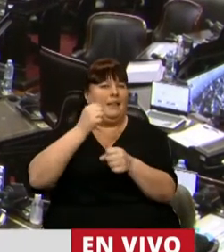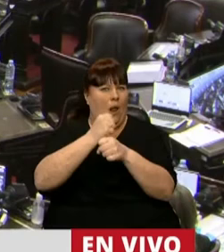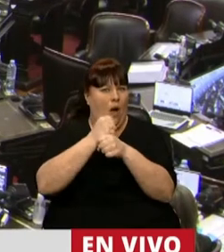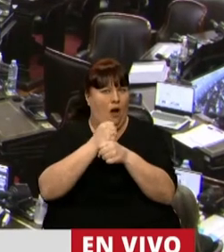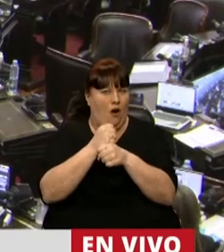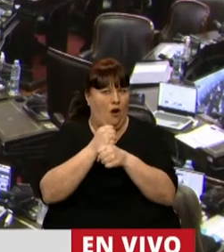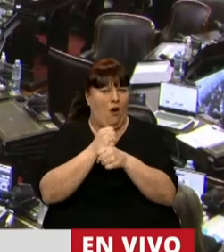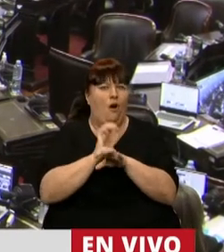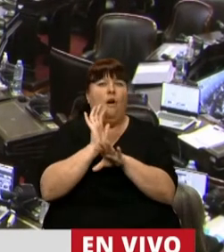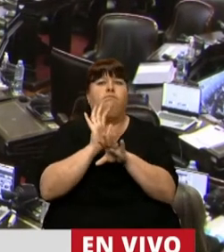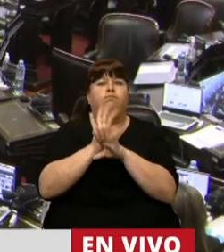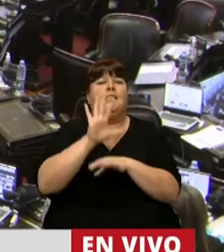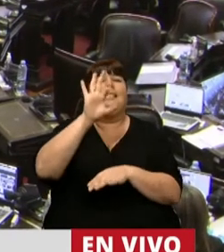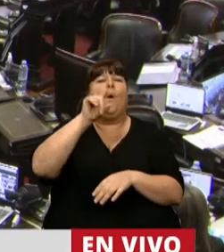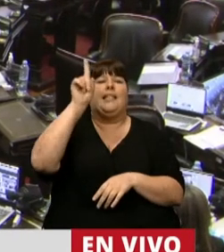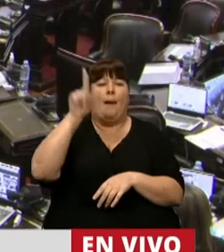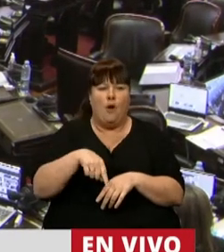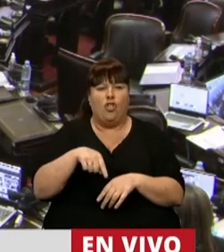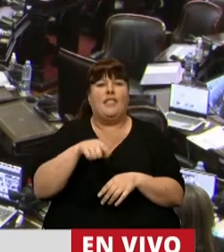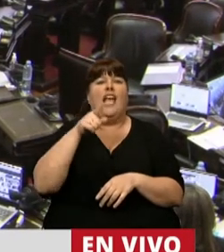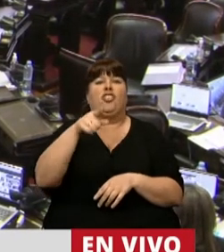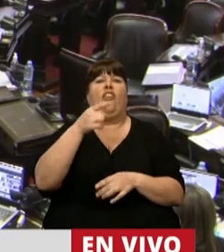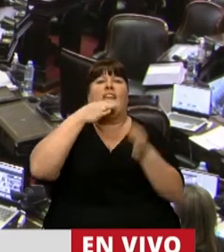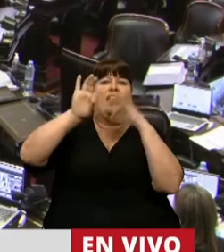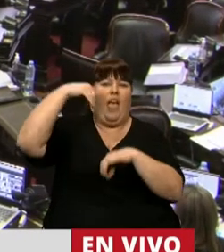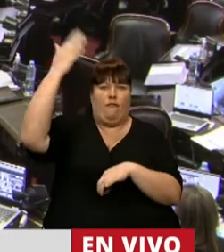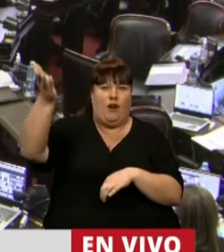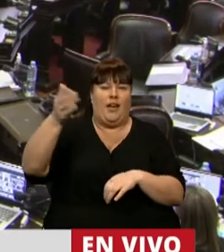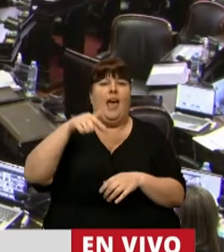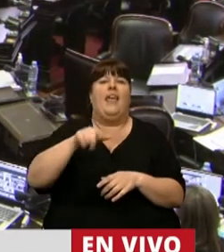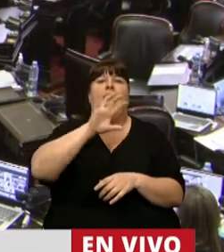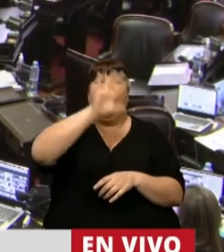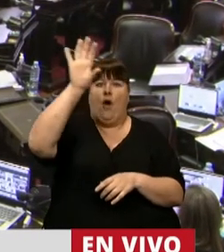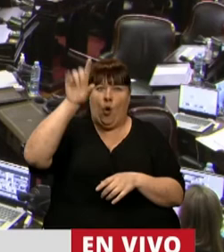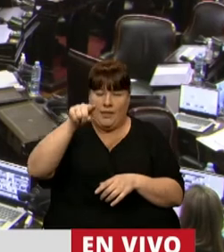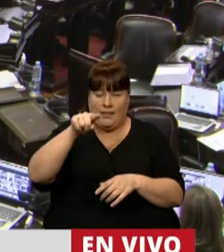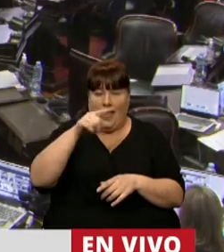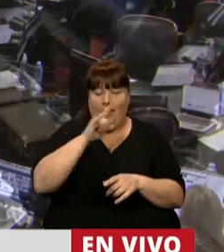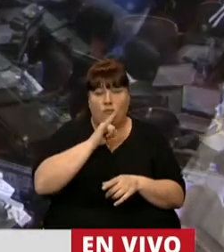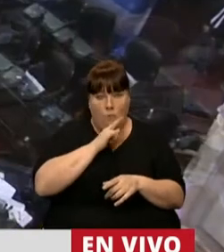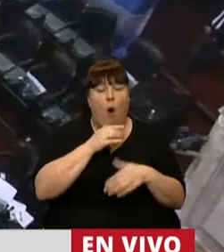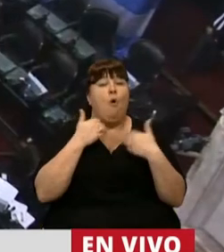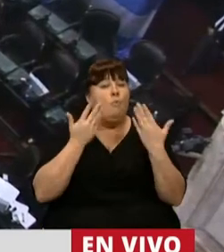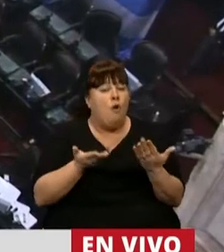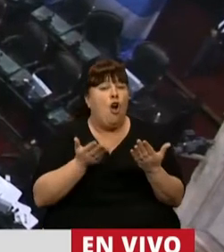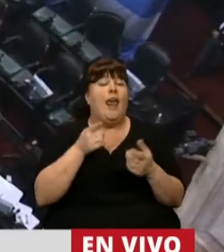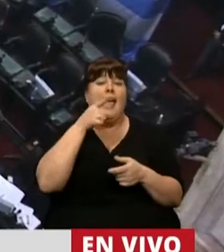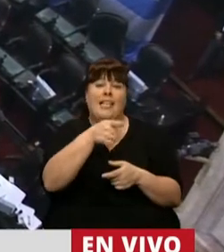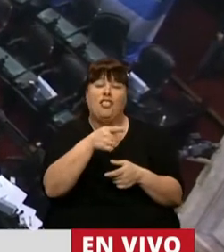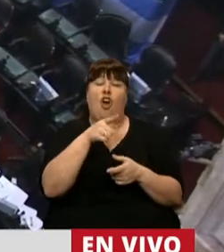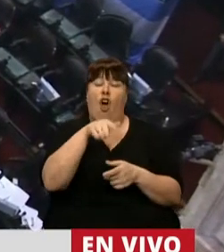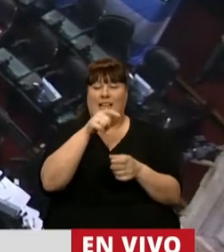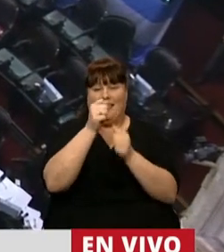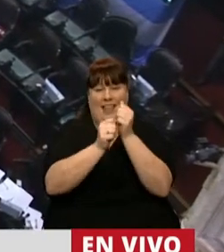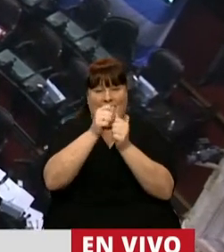representa el 50% de las exportaciones de la provincia, por lo cual lo ubica a esta